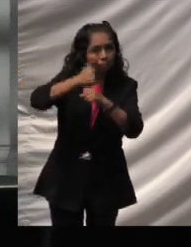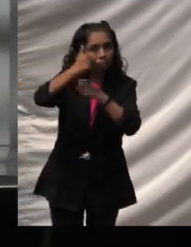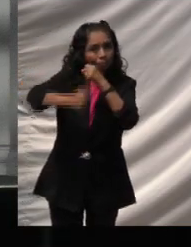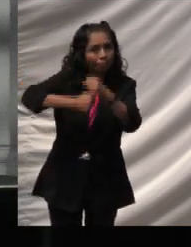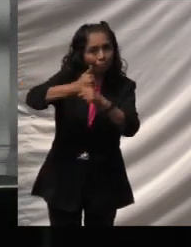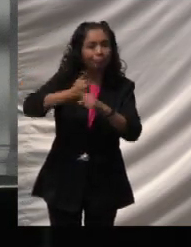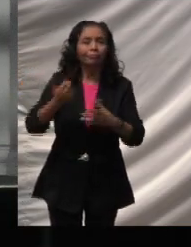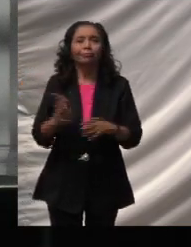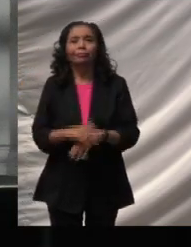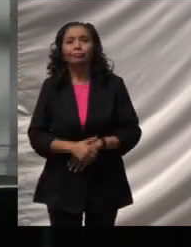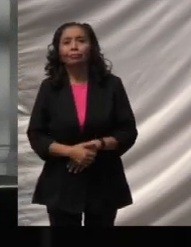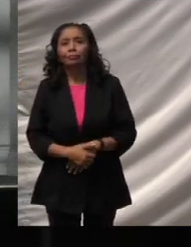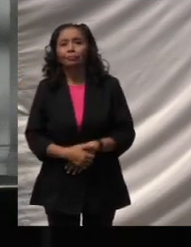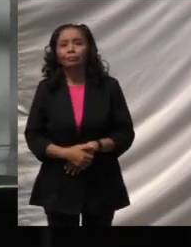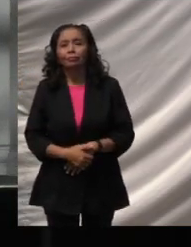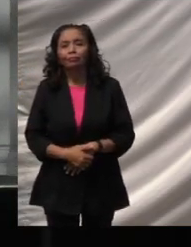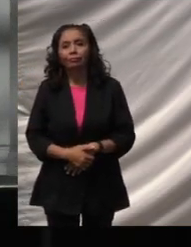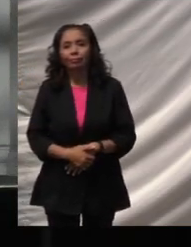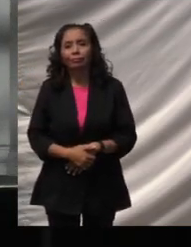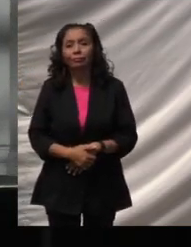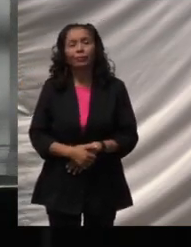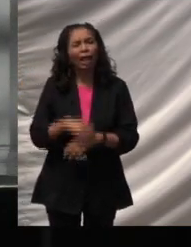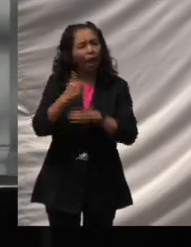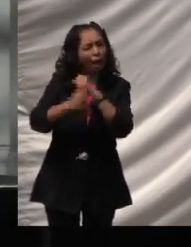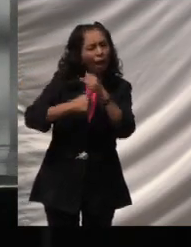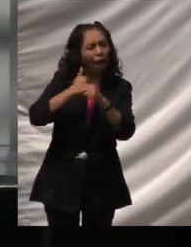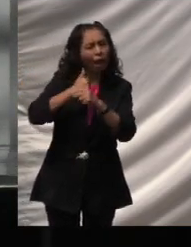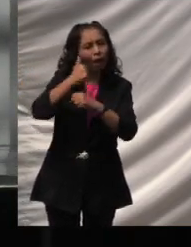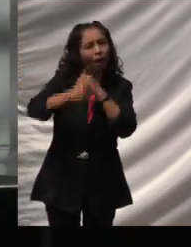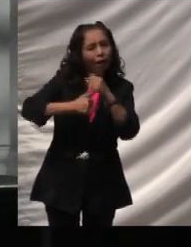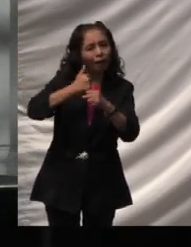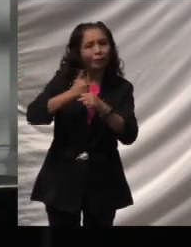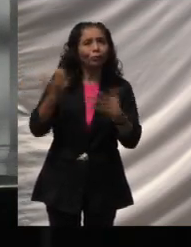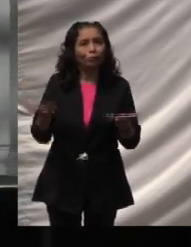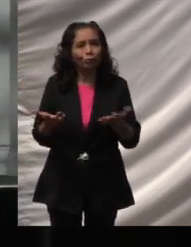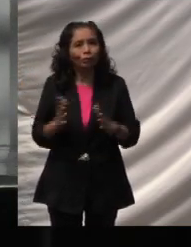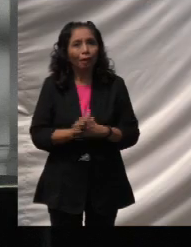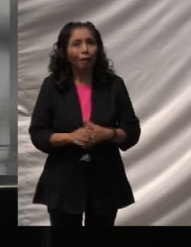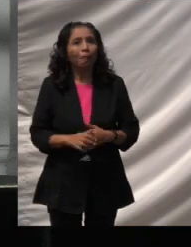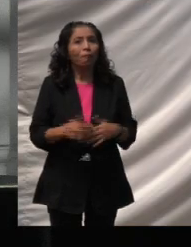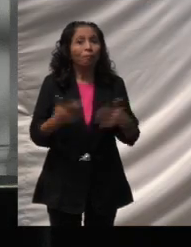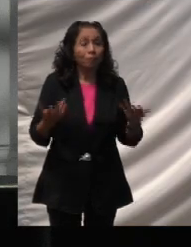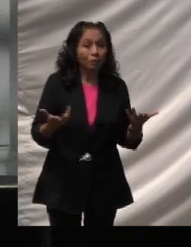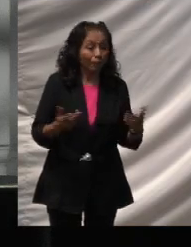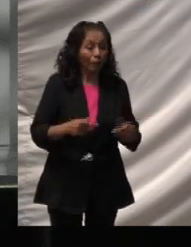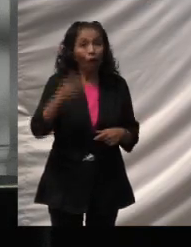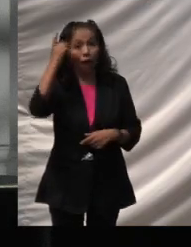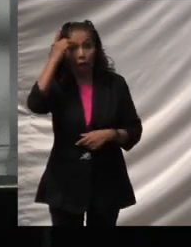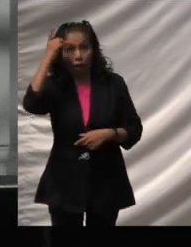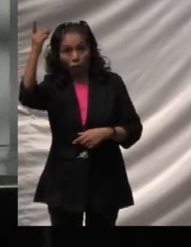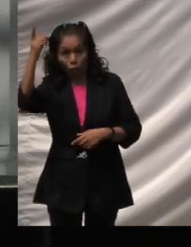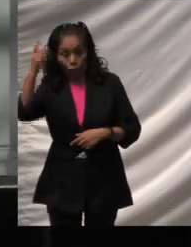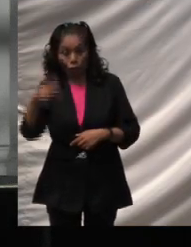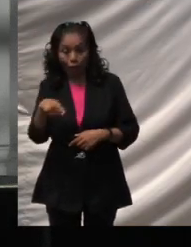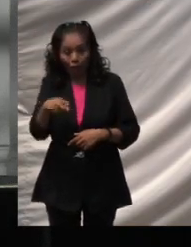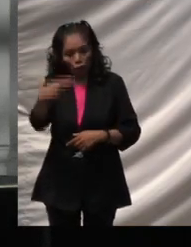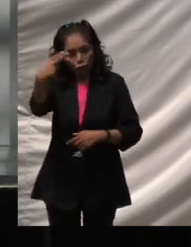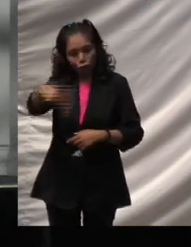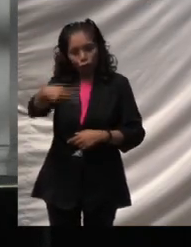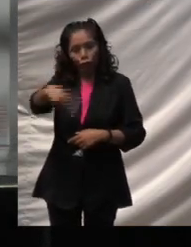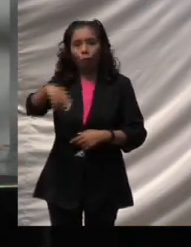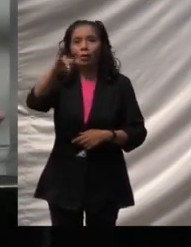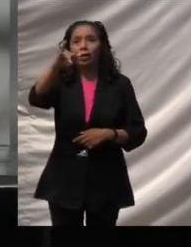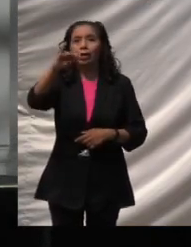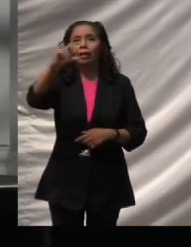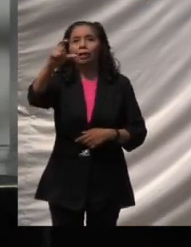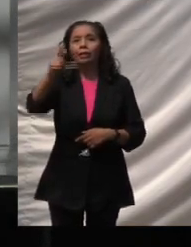empezaron a llamar a la diosa como Ichel, que significa